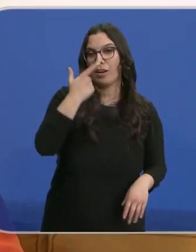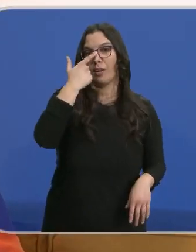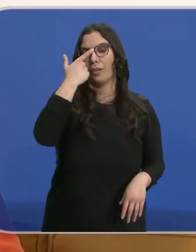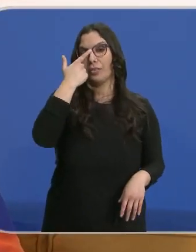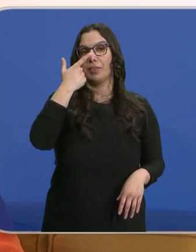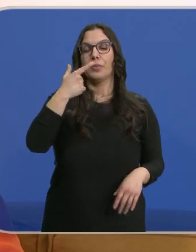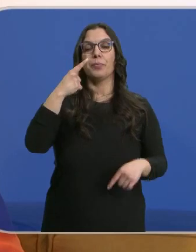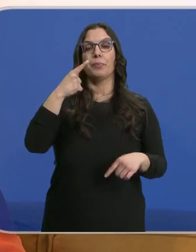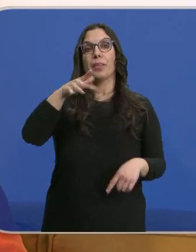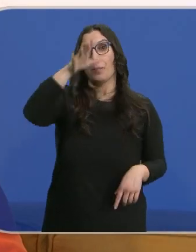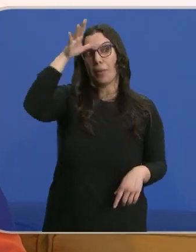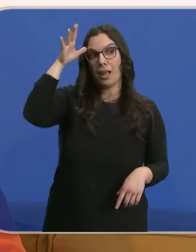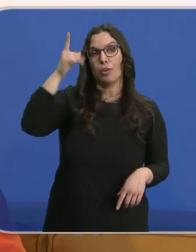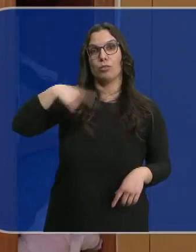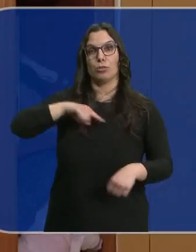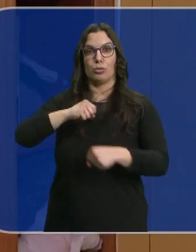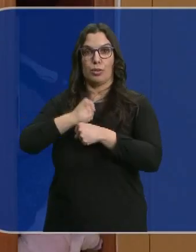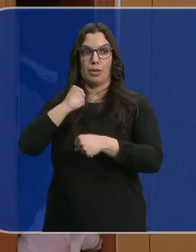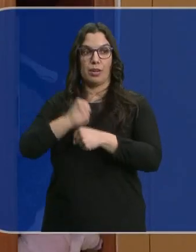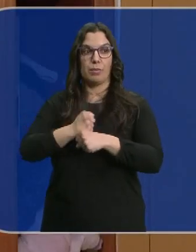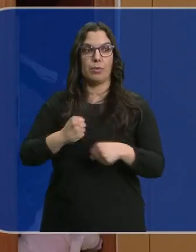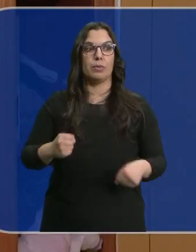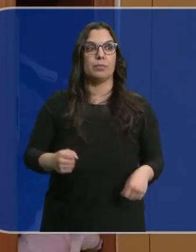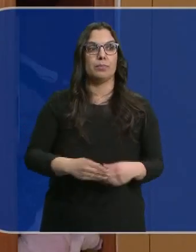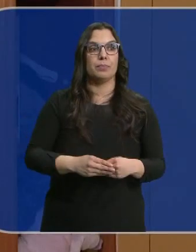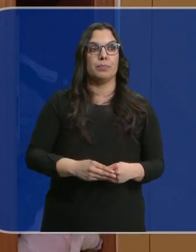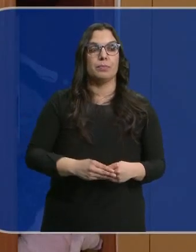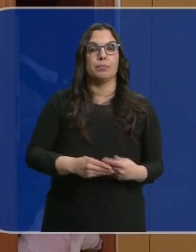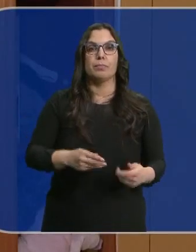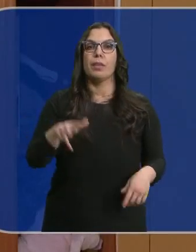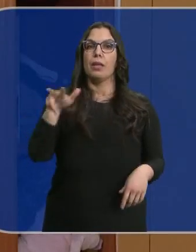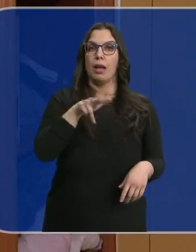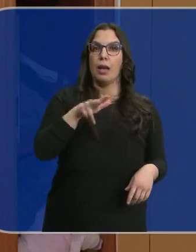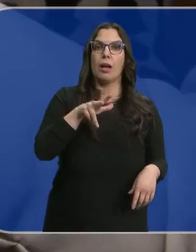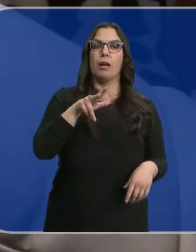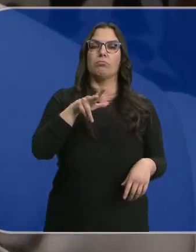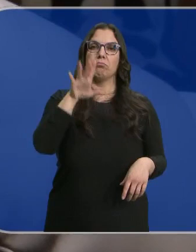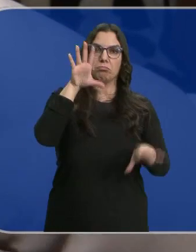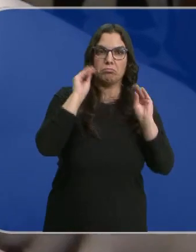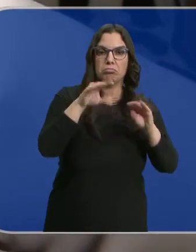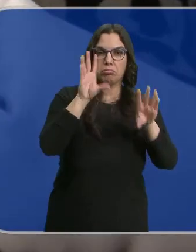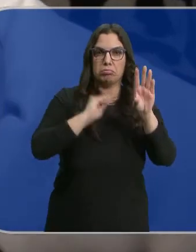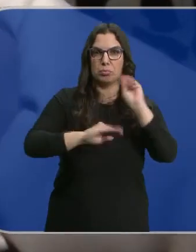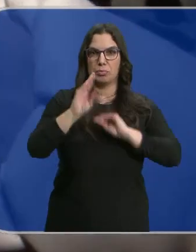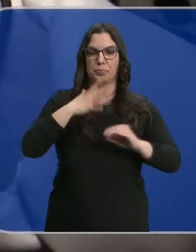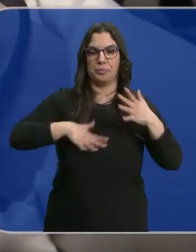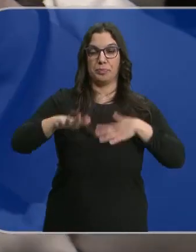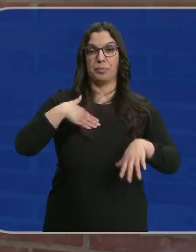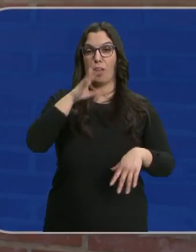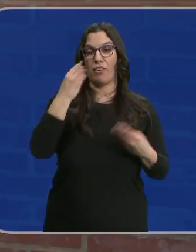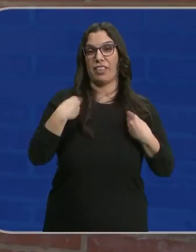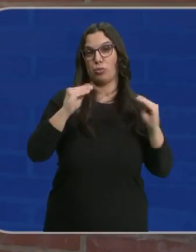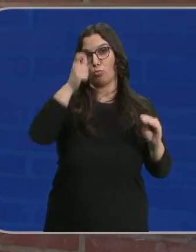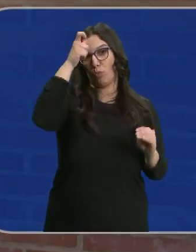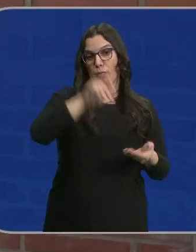En verano trabajamos. Solo español, entiende, hablar. Ahora, con su vida en Paredes de Nava,